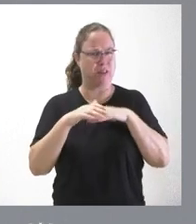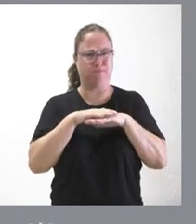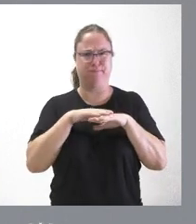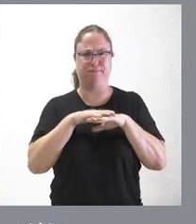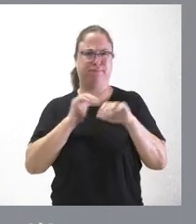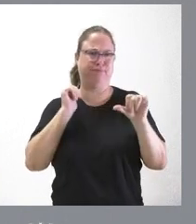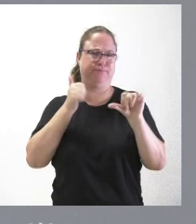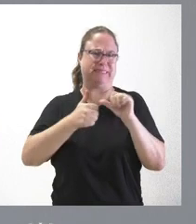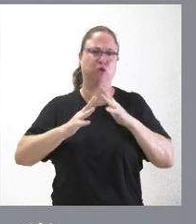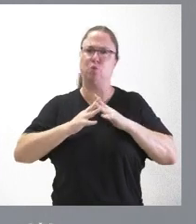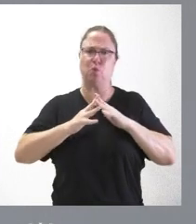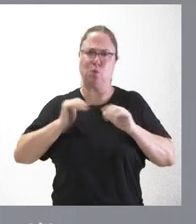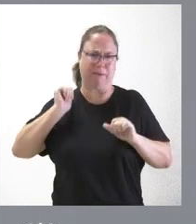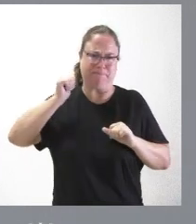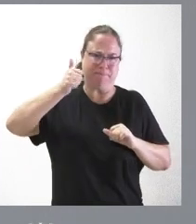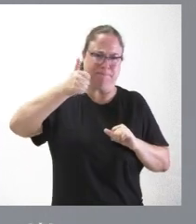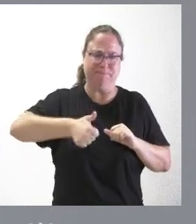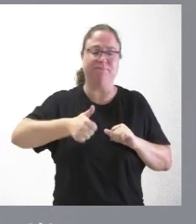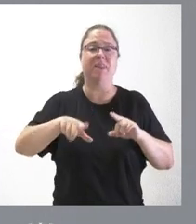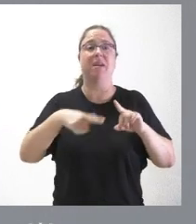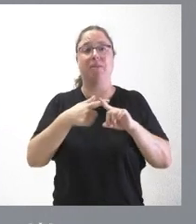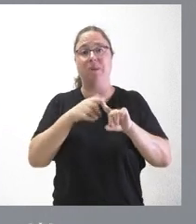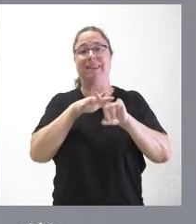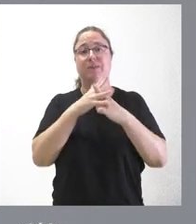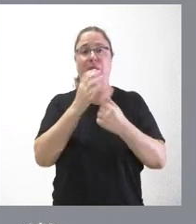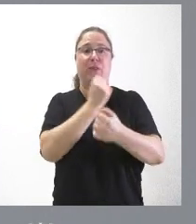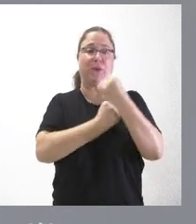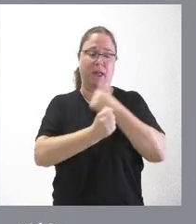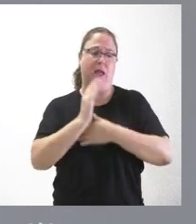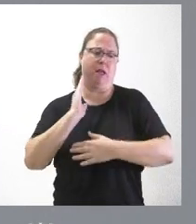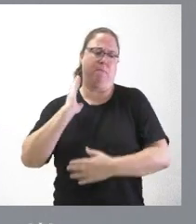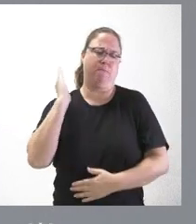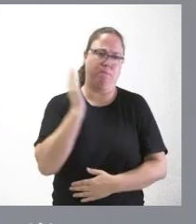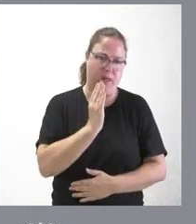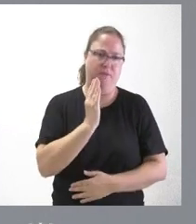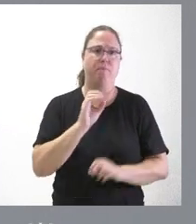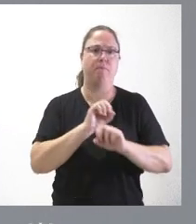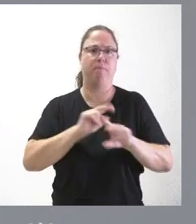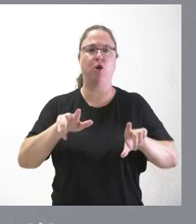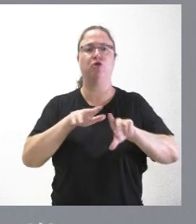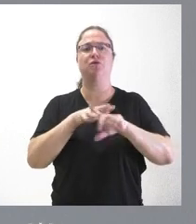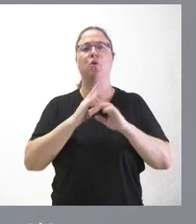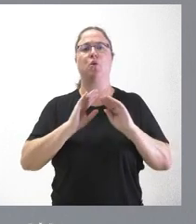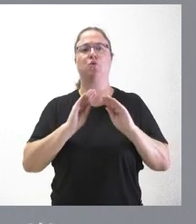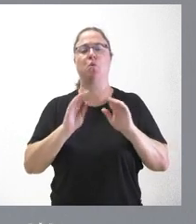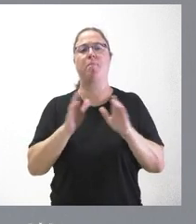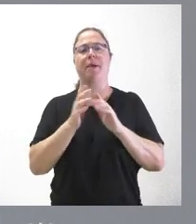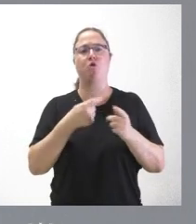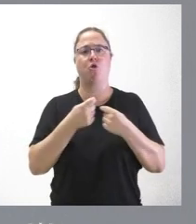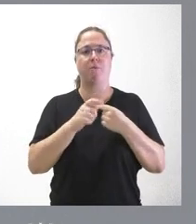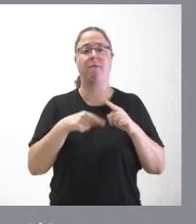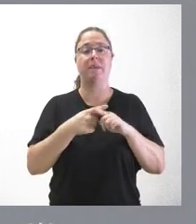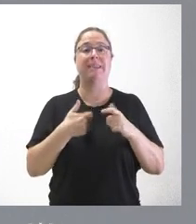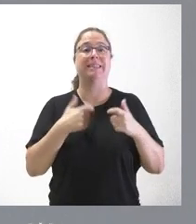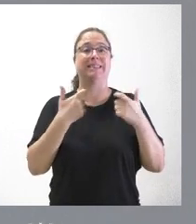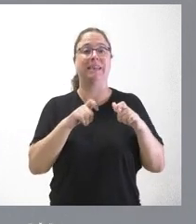eso se han unido algunas dificultades coyunturales durante la pandemia que agudizan este problema. Así como el sector